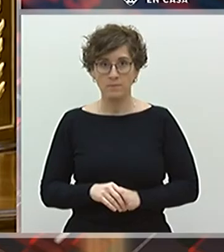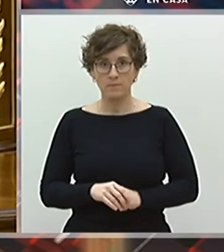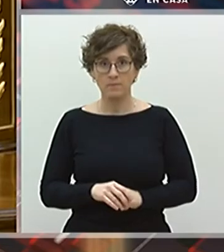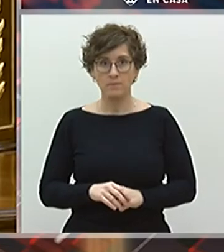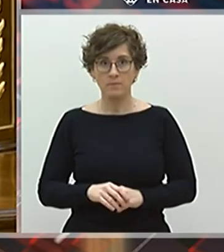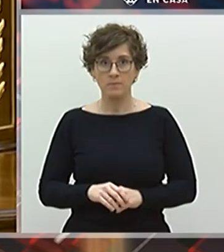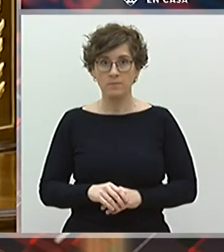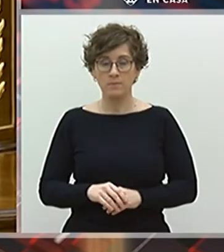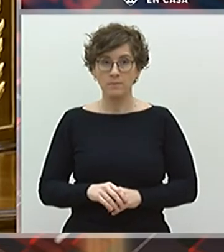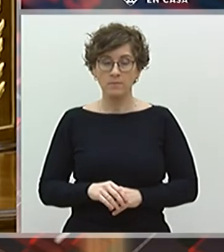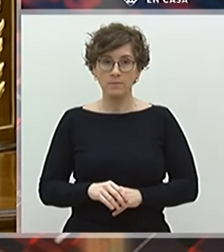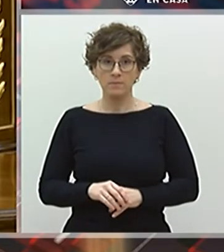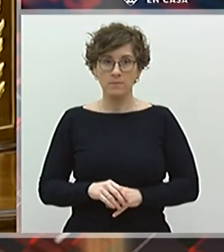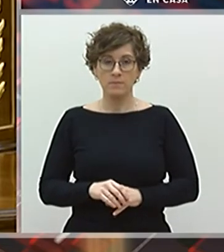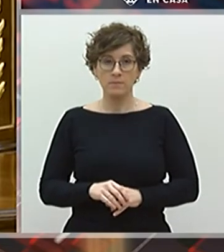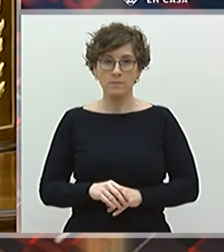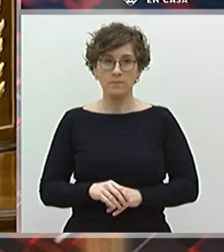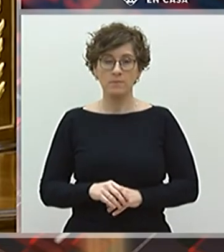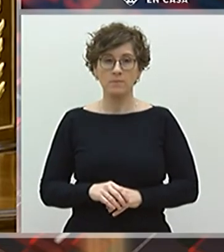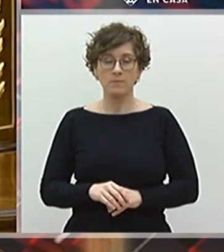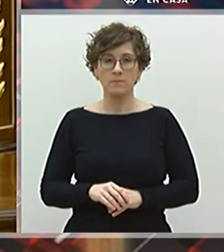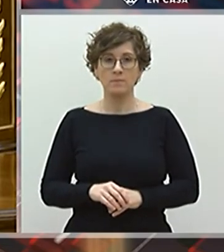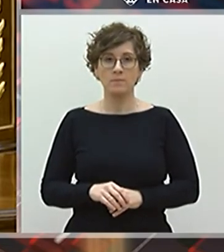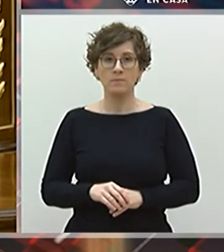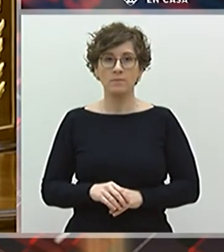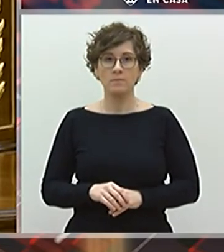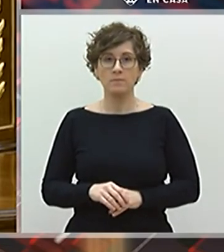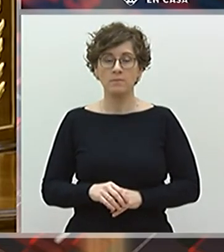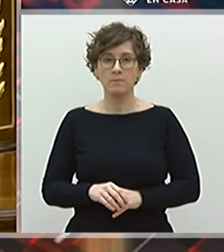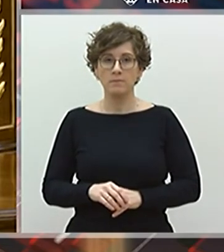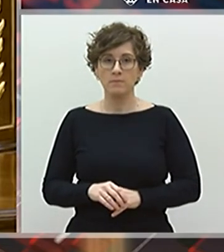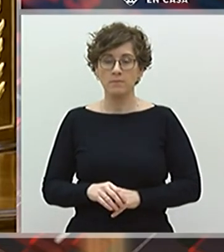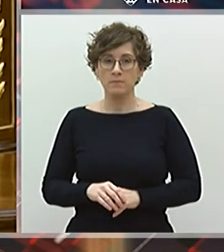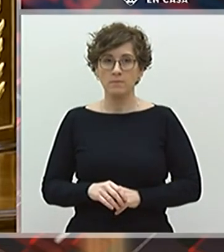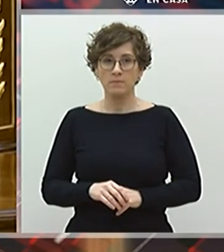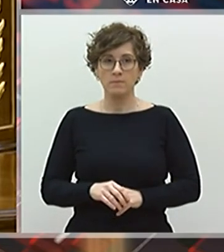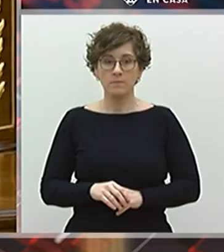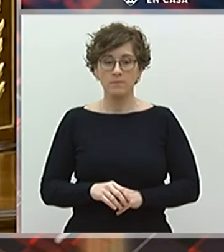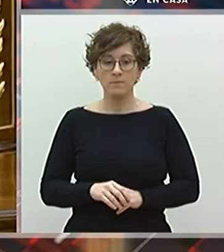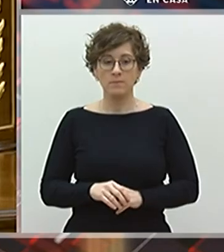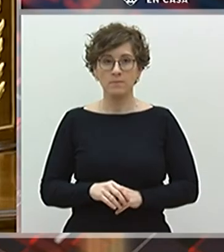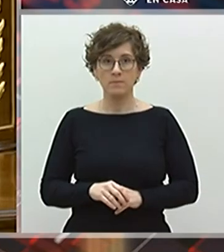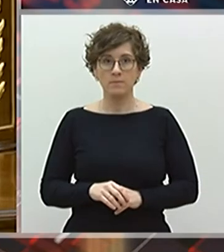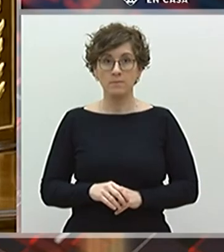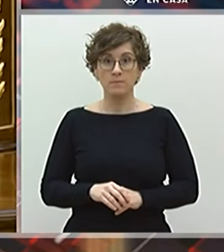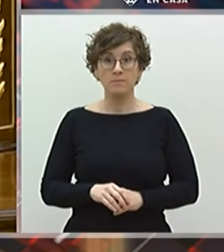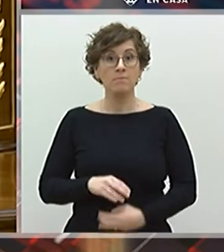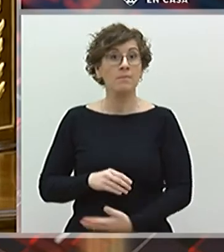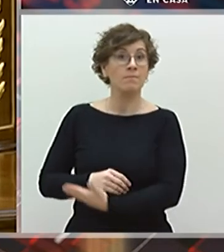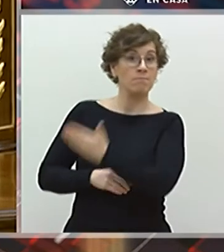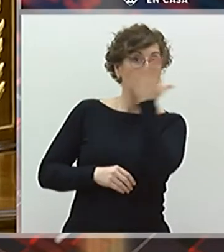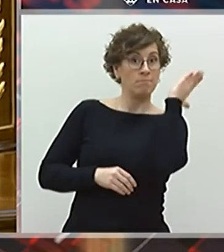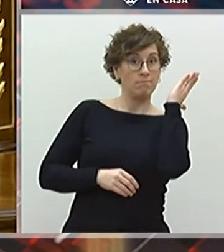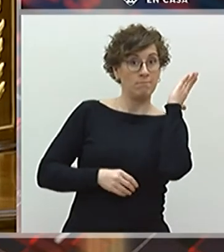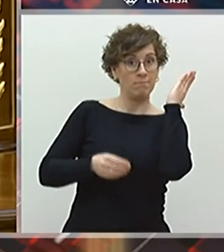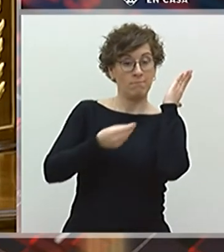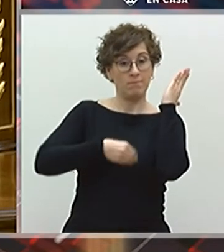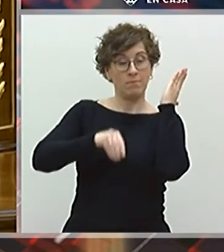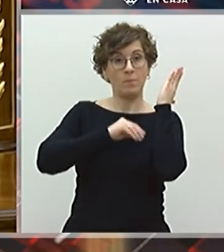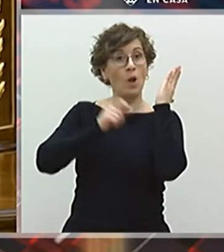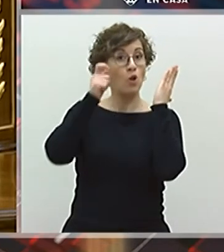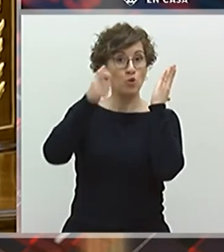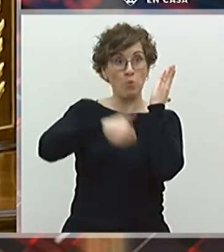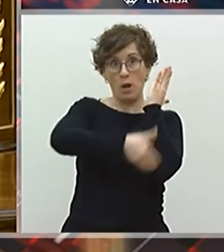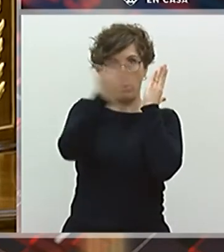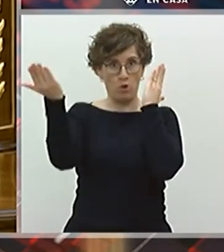pesar del seu estat i a pesar del mal govern a casa nostra. I a la gent del resto del Estado, a los pueblos del resto del